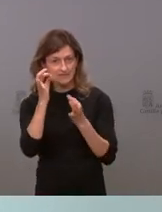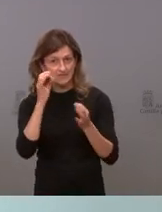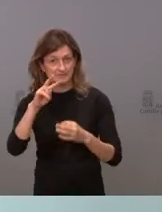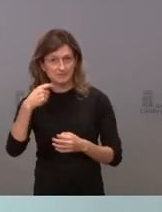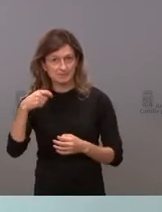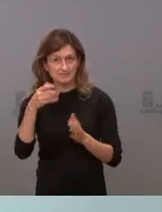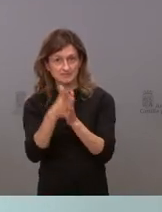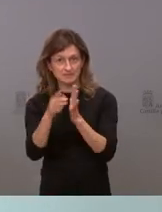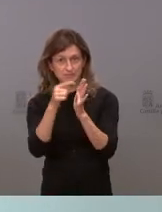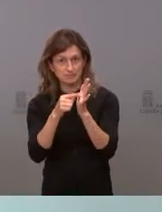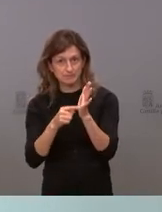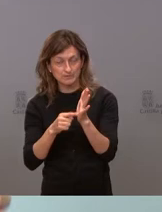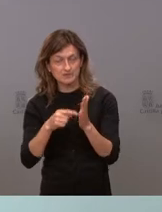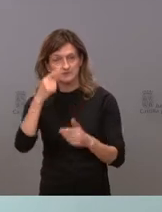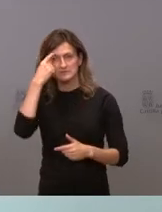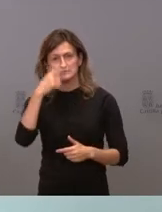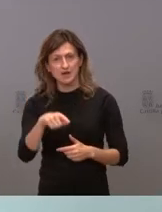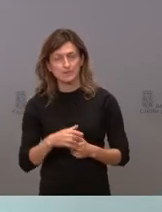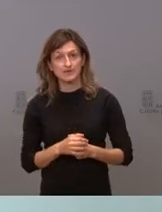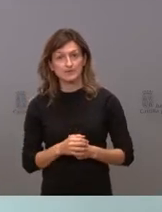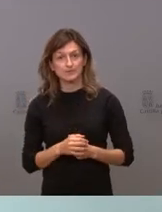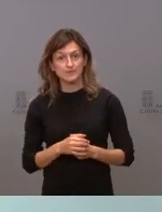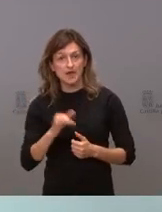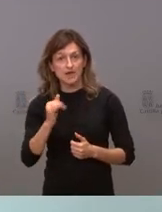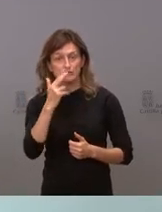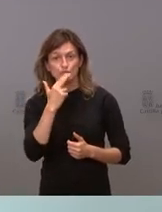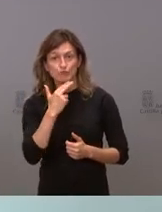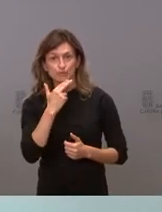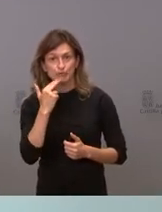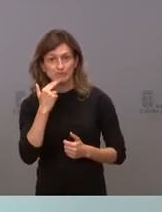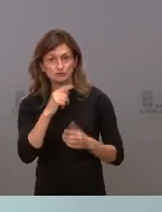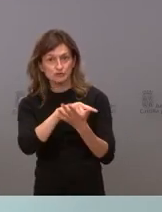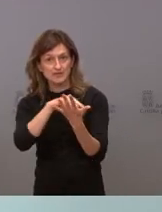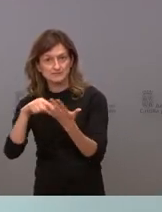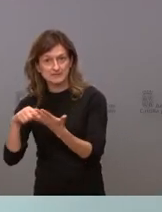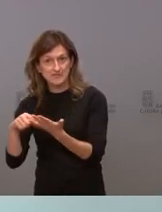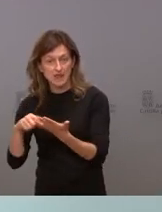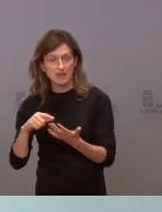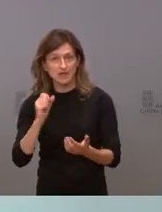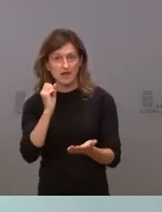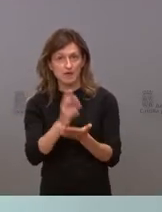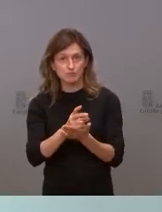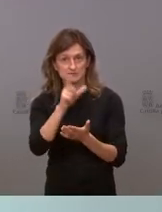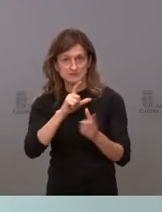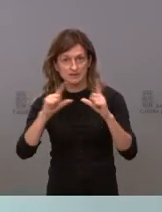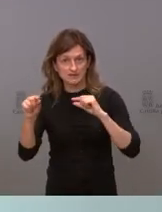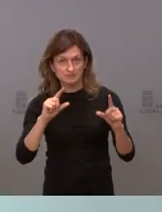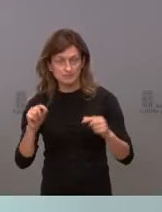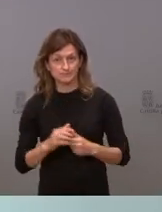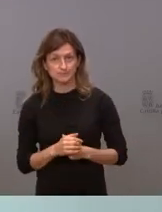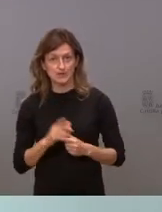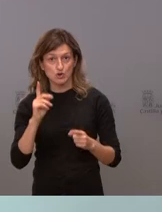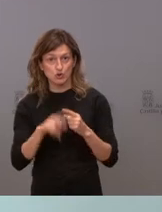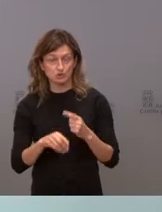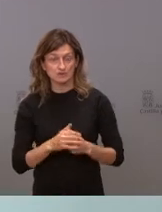vicepresidente, sabe que ahí hay un compromiso transversal de apuesta por la despoblación. Si hay un